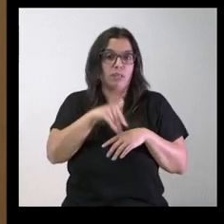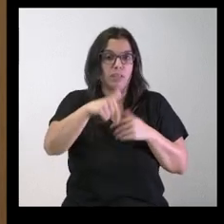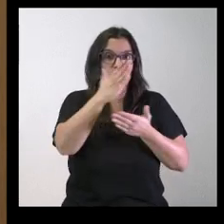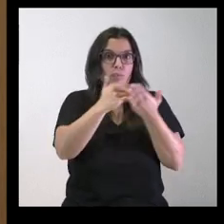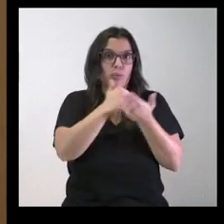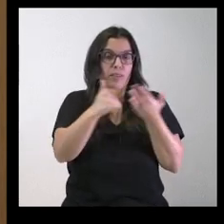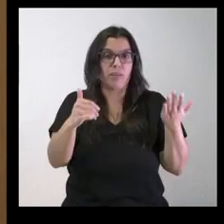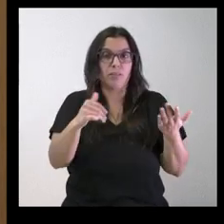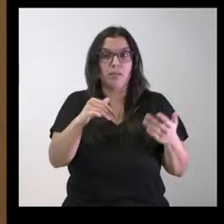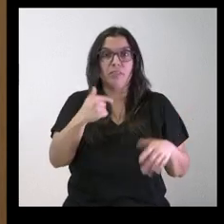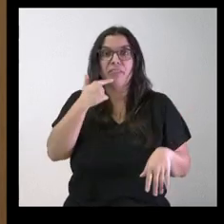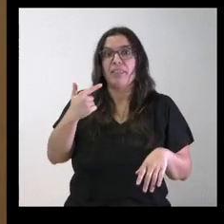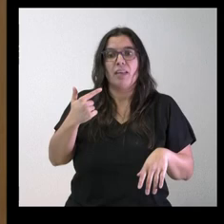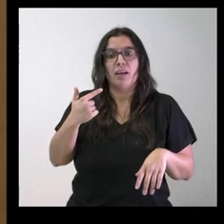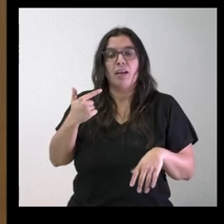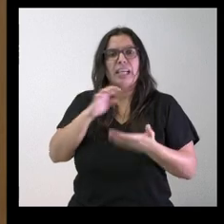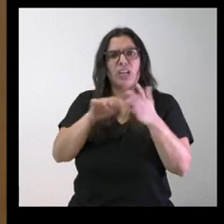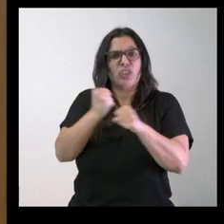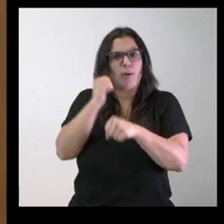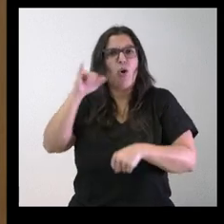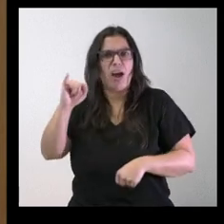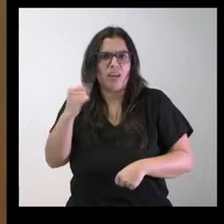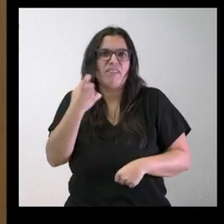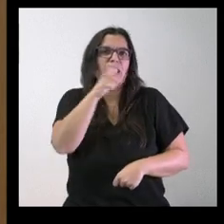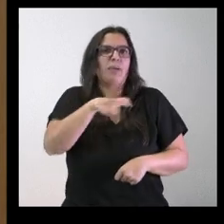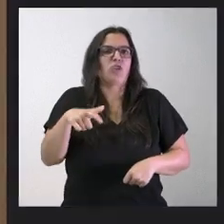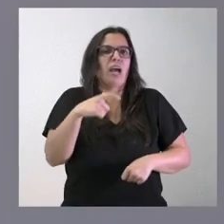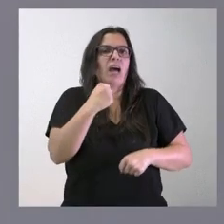decir que en Castilla y León no falta trabajo sino que faltan ganas de trabajar